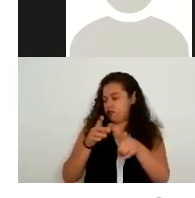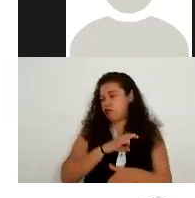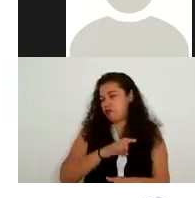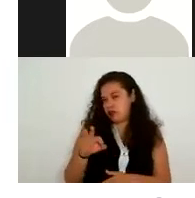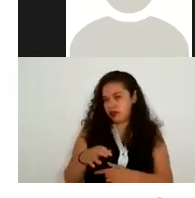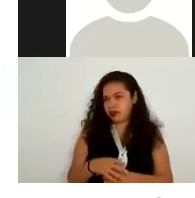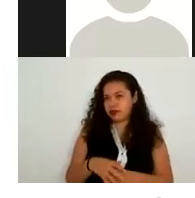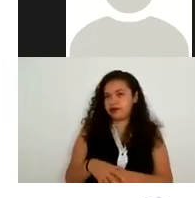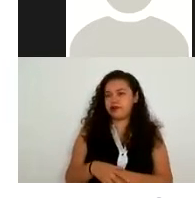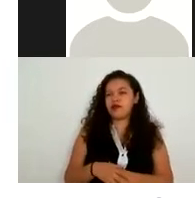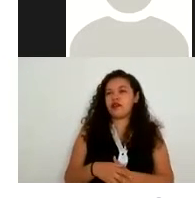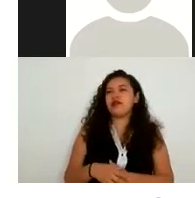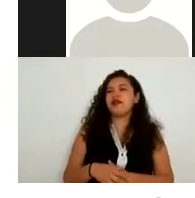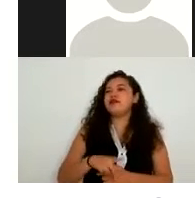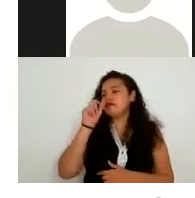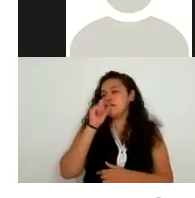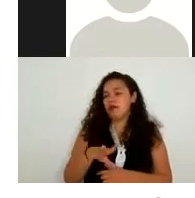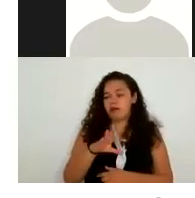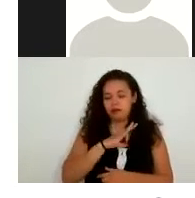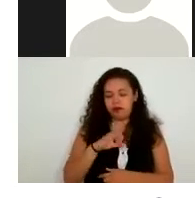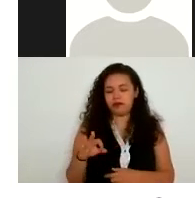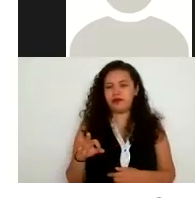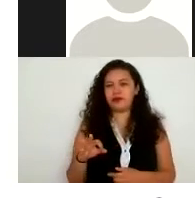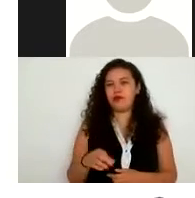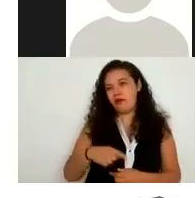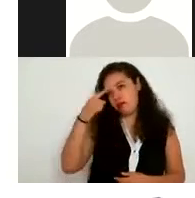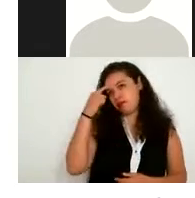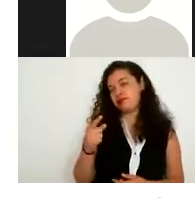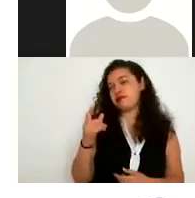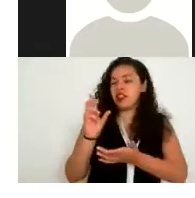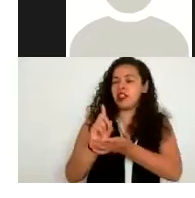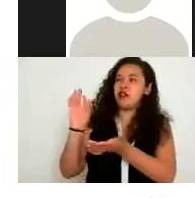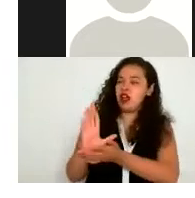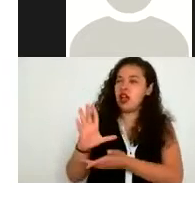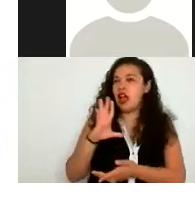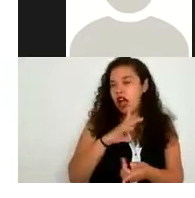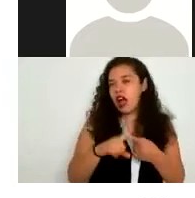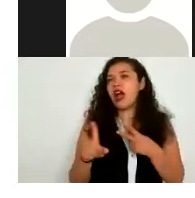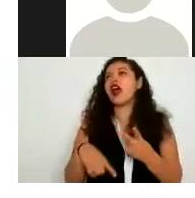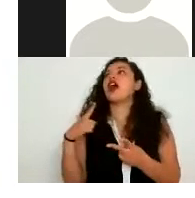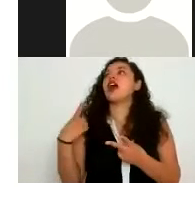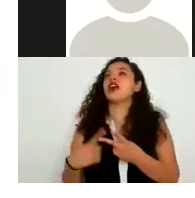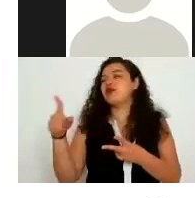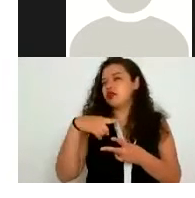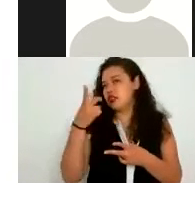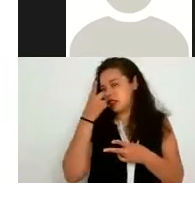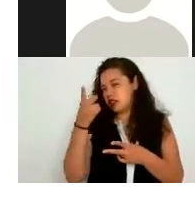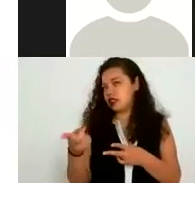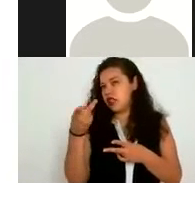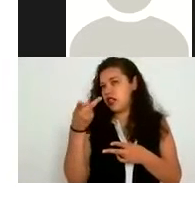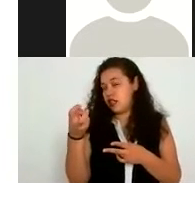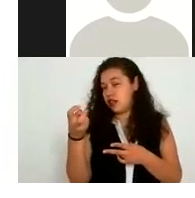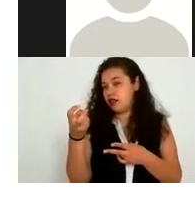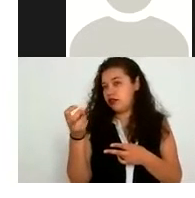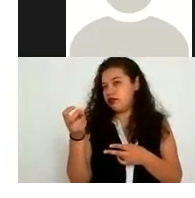si presentan alguna discapacidad lo que han dicho ustedes entonces esa parte pues inclusive en la